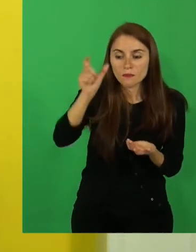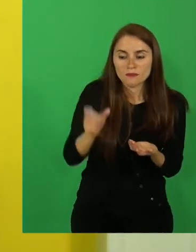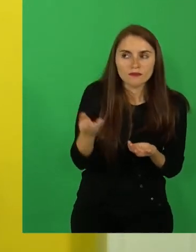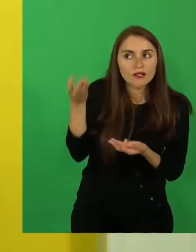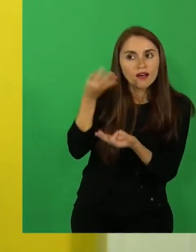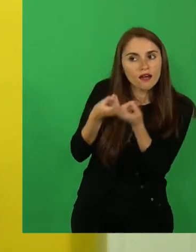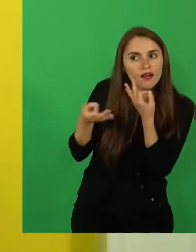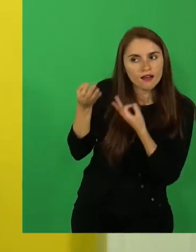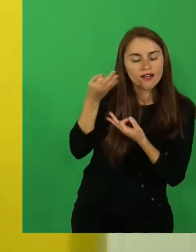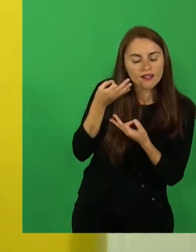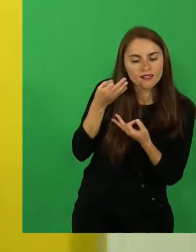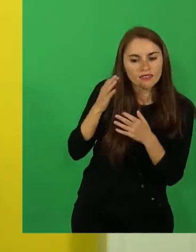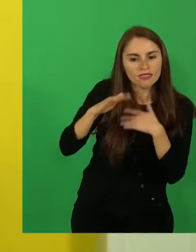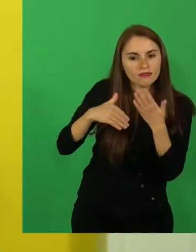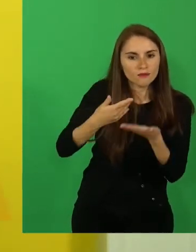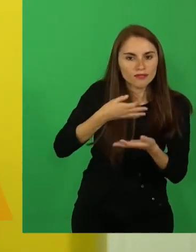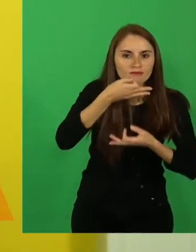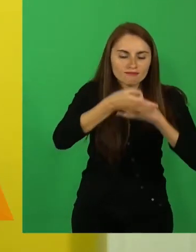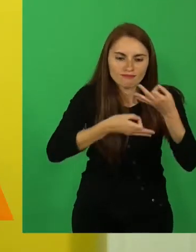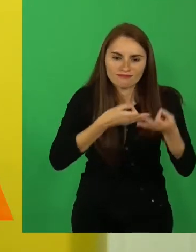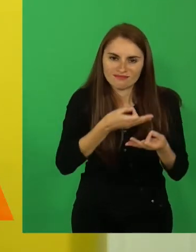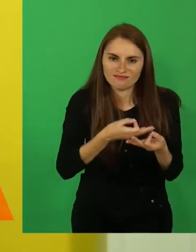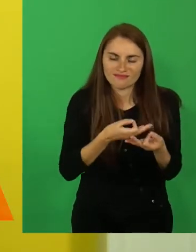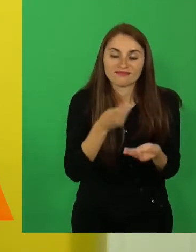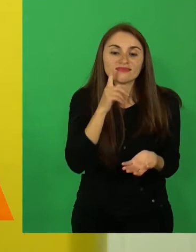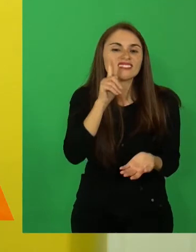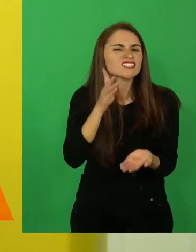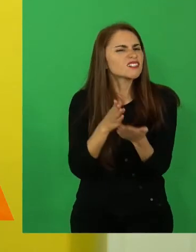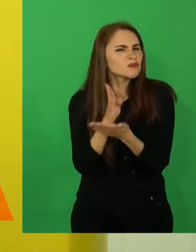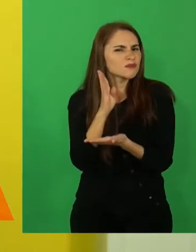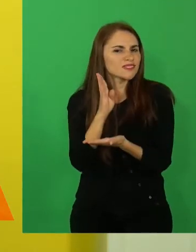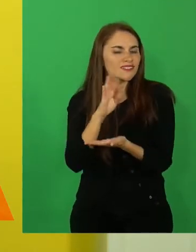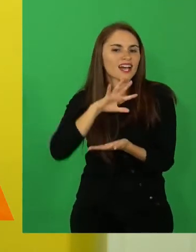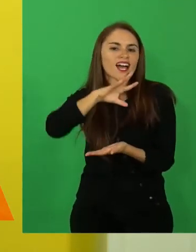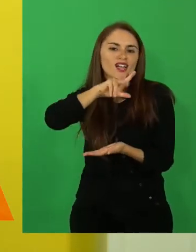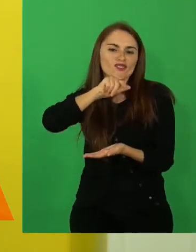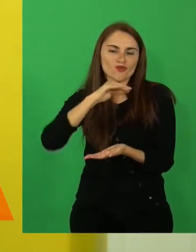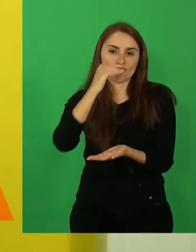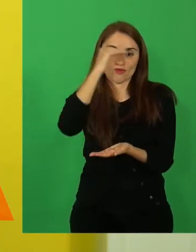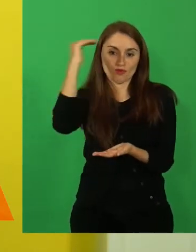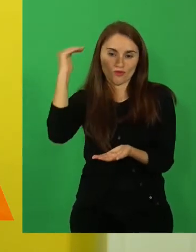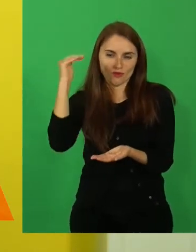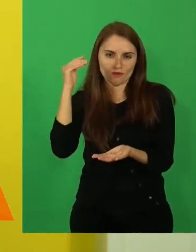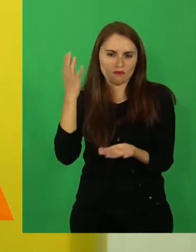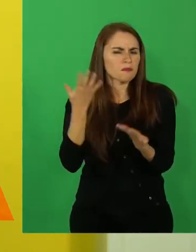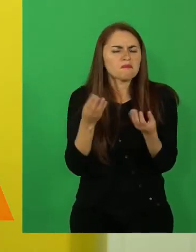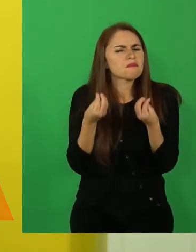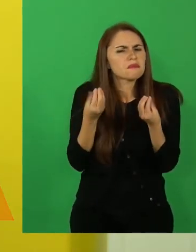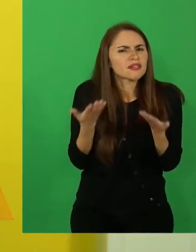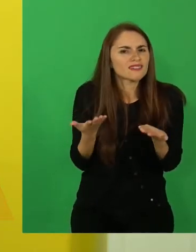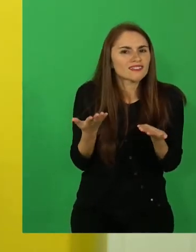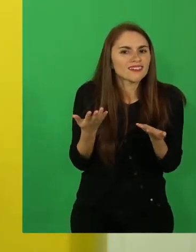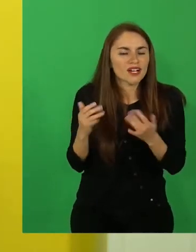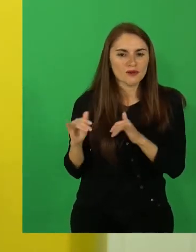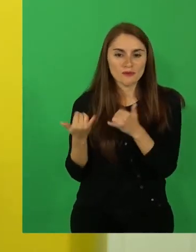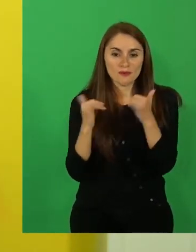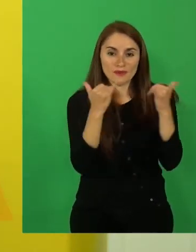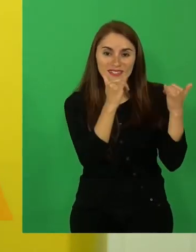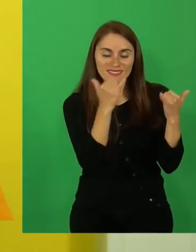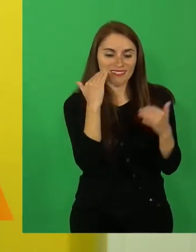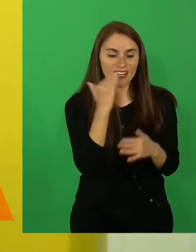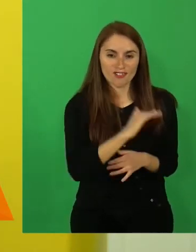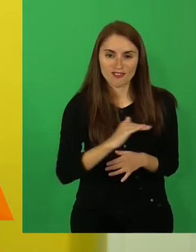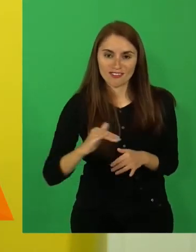De voz en voz. ¿Quiénes las transmitían? Los adultos. ¿Para qué? Para entretener a los niños,